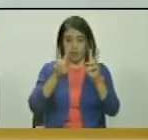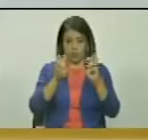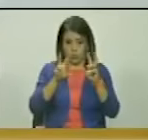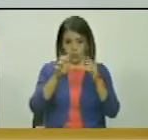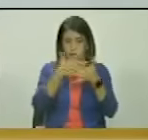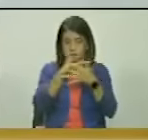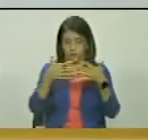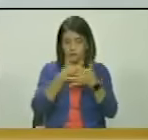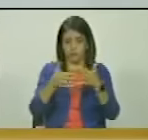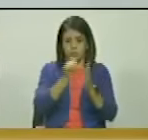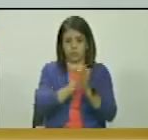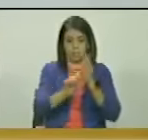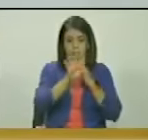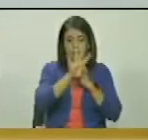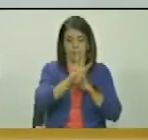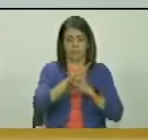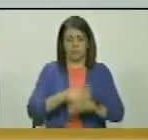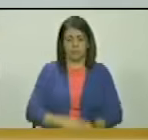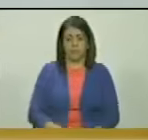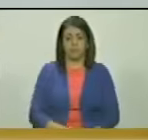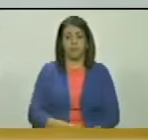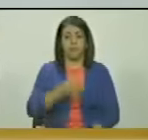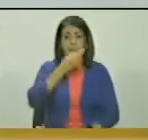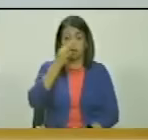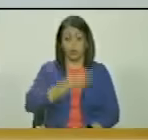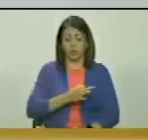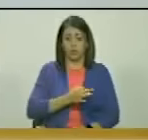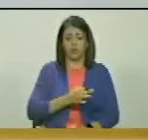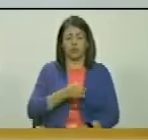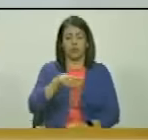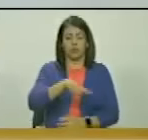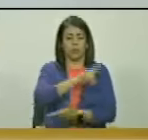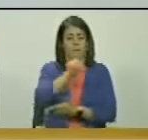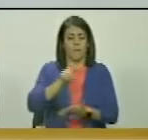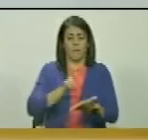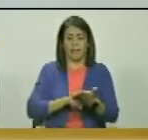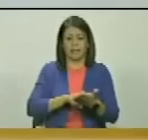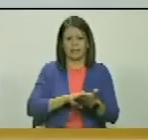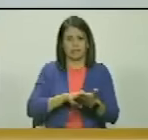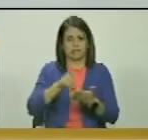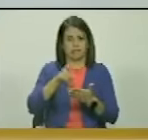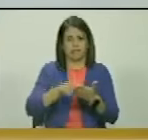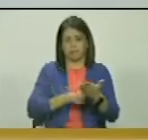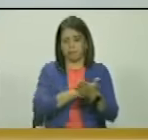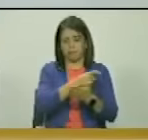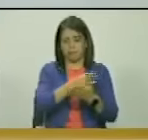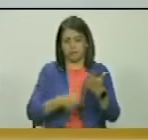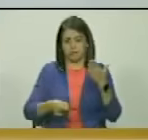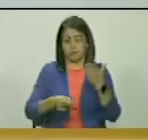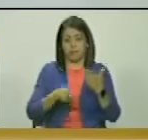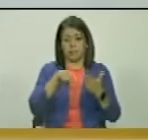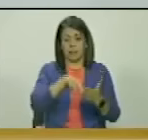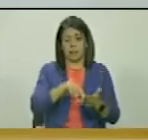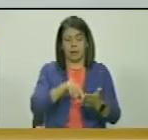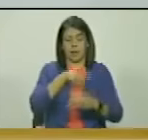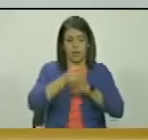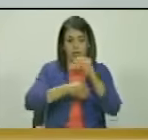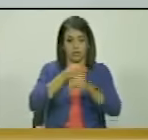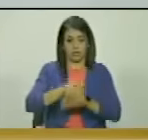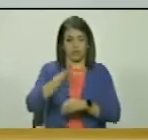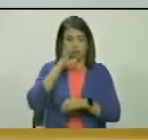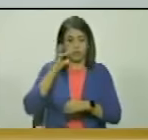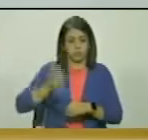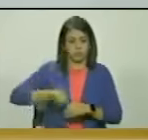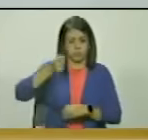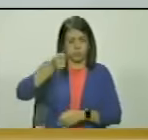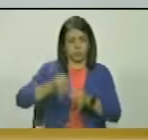redacción artículo cuarto se ratifica el carácter absolutamente írrito del laudo emitido por